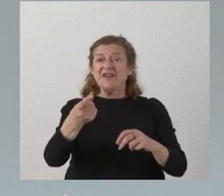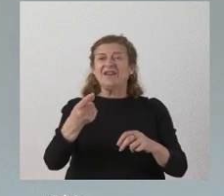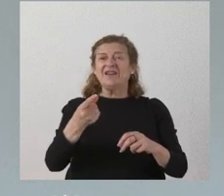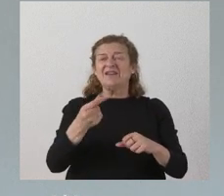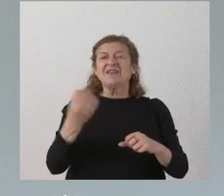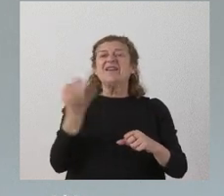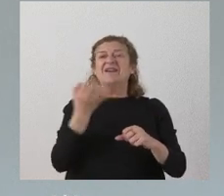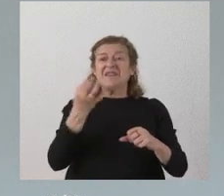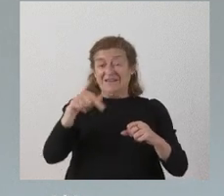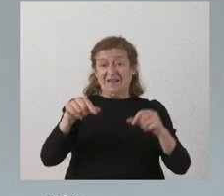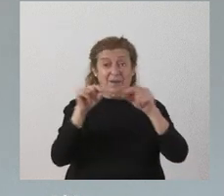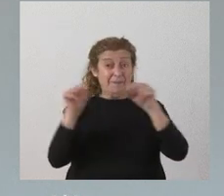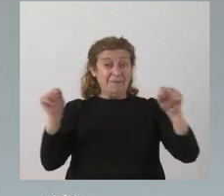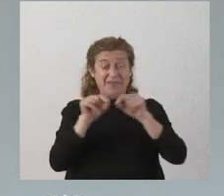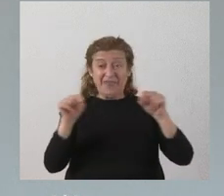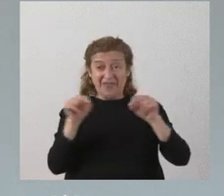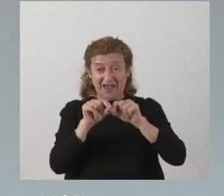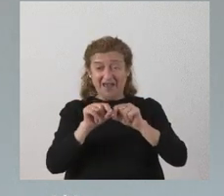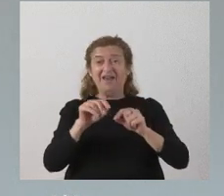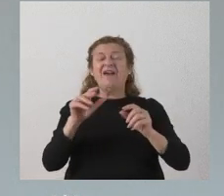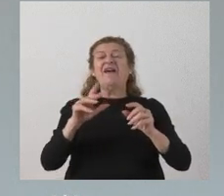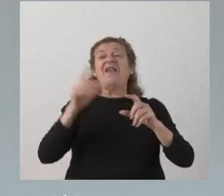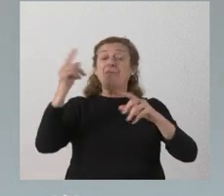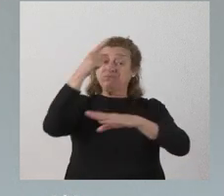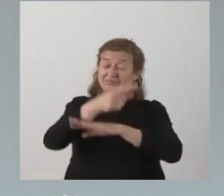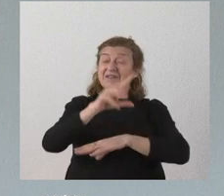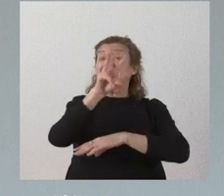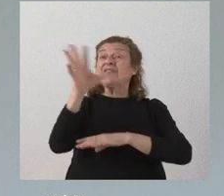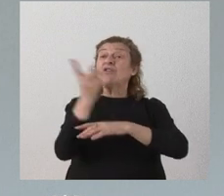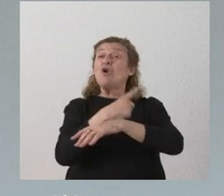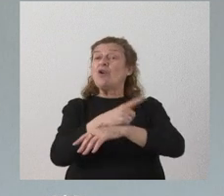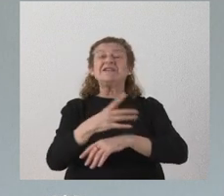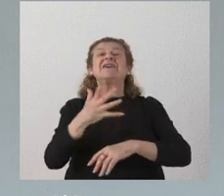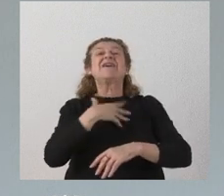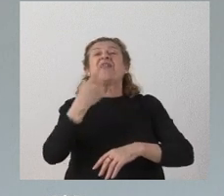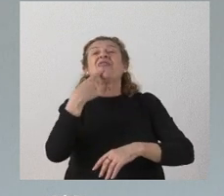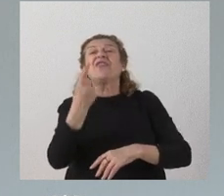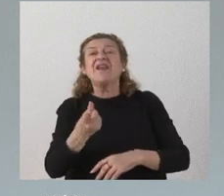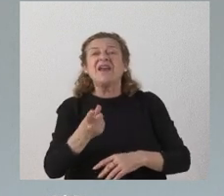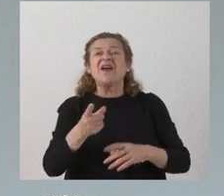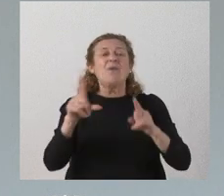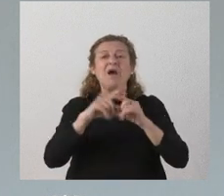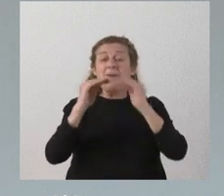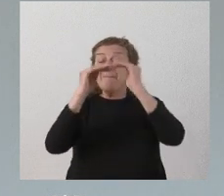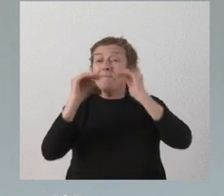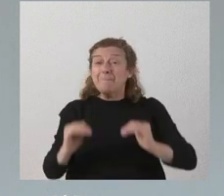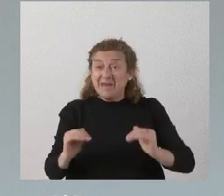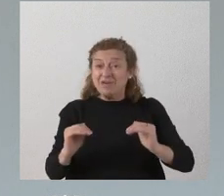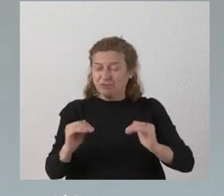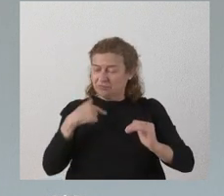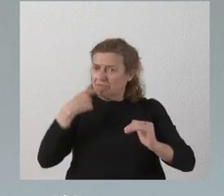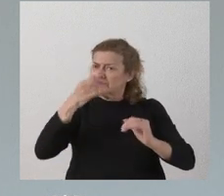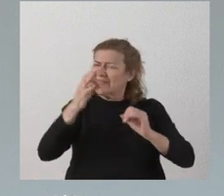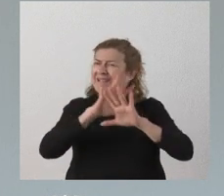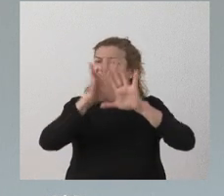que esta medida el decretar las 35 horas en ningún caso va a suponer una merma y esto quiero dejarlo bien claro